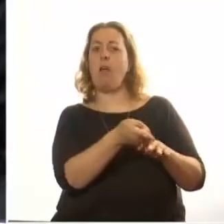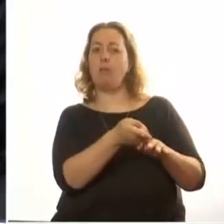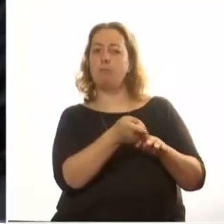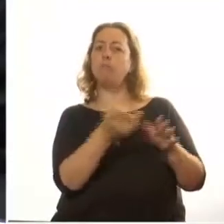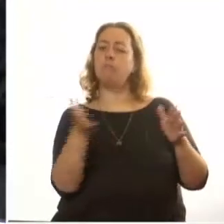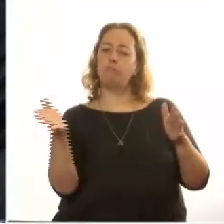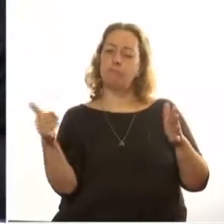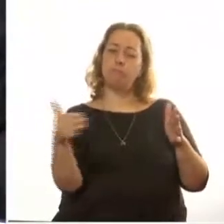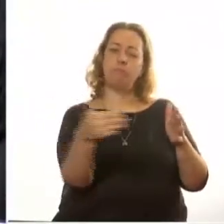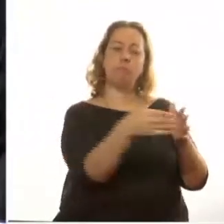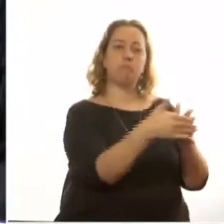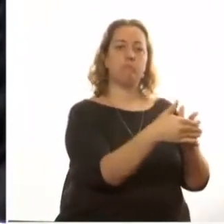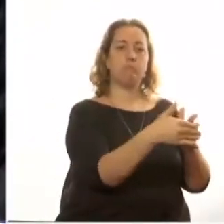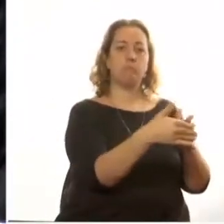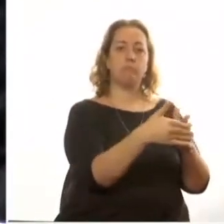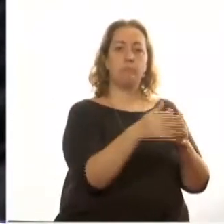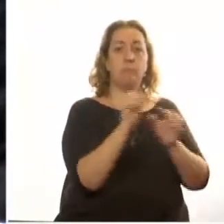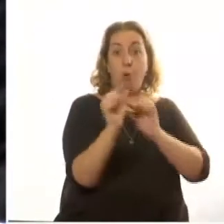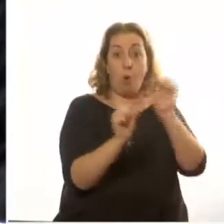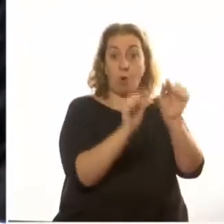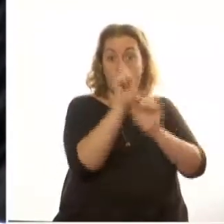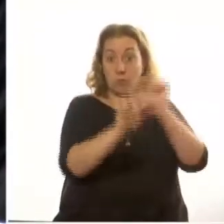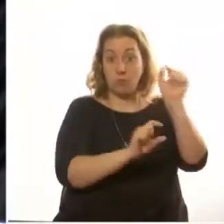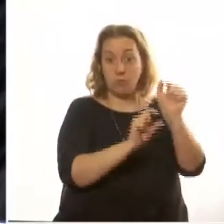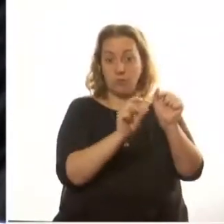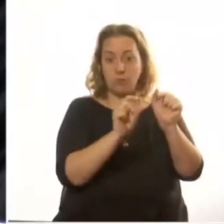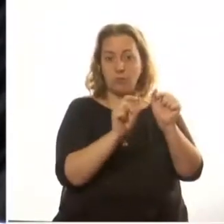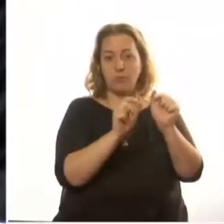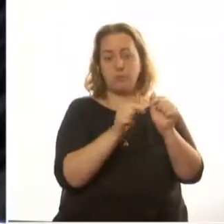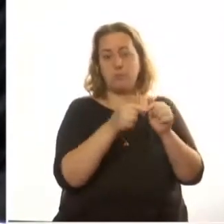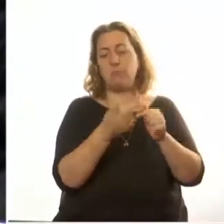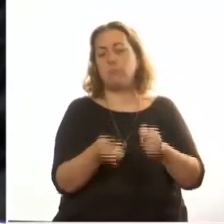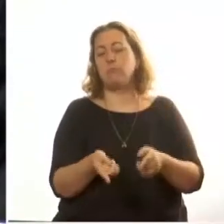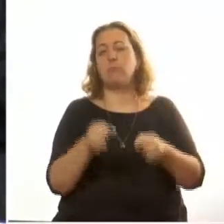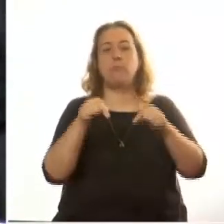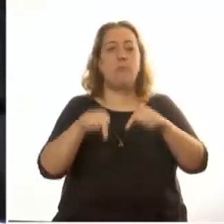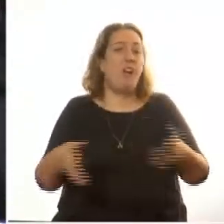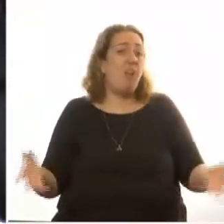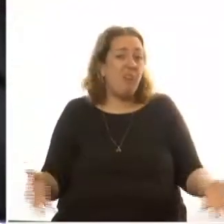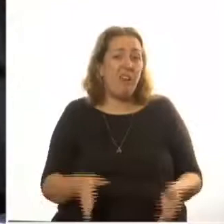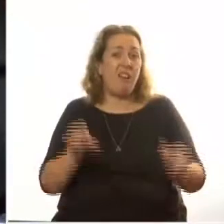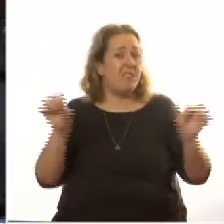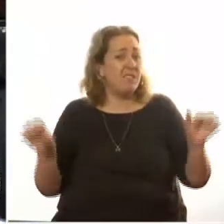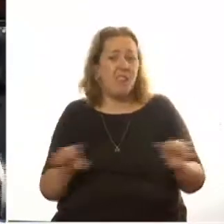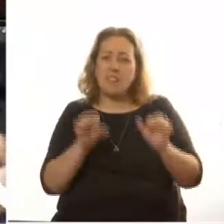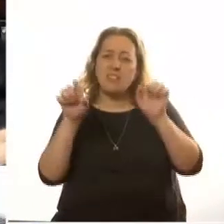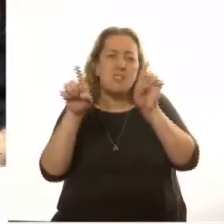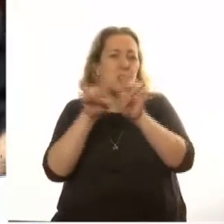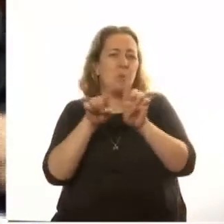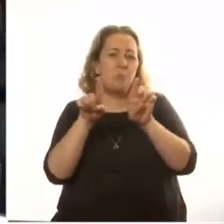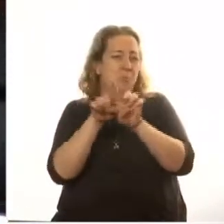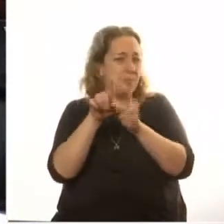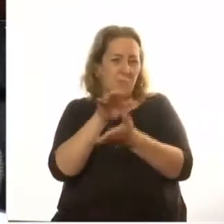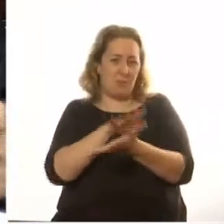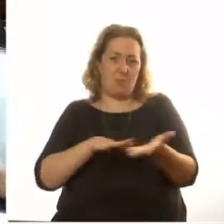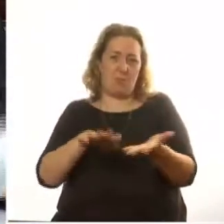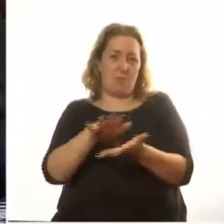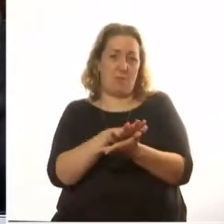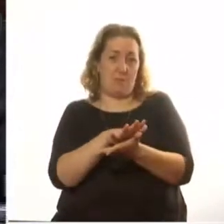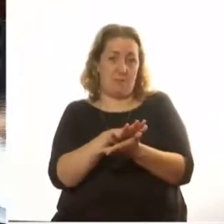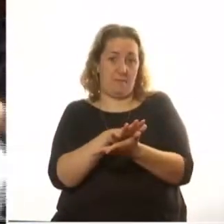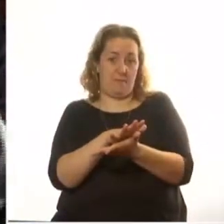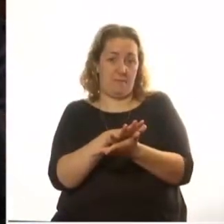poquitos. Hoy en día la captación viene por estas nuevas formas y eso es quizás el gran